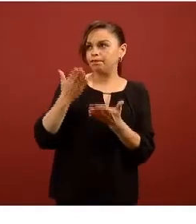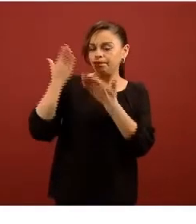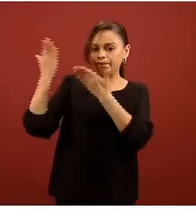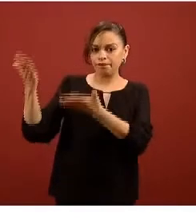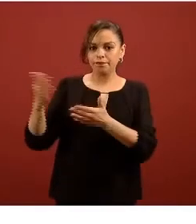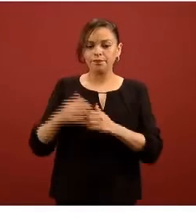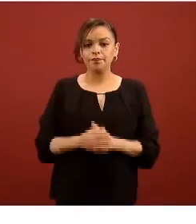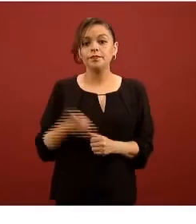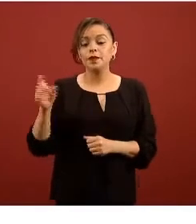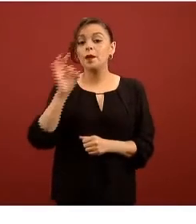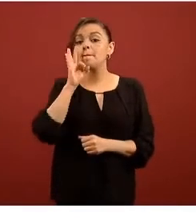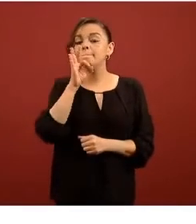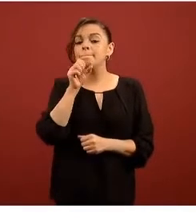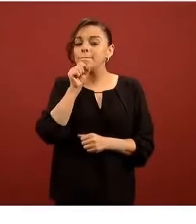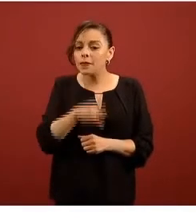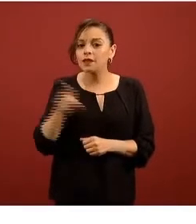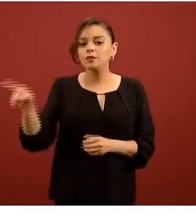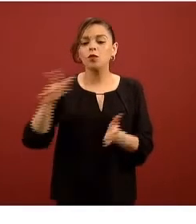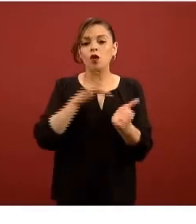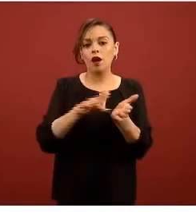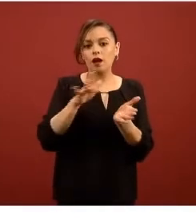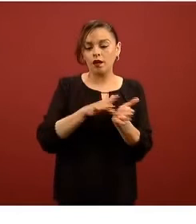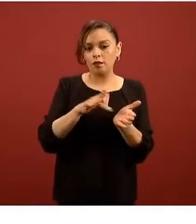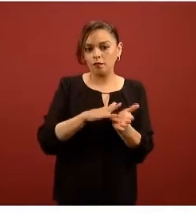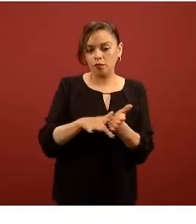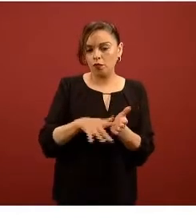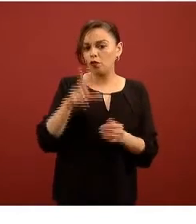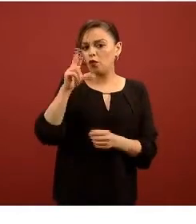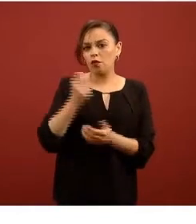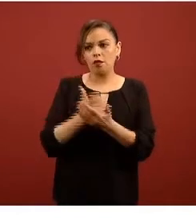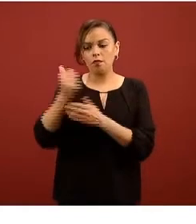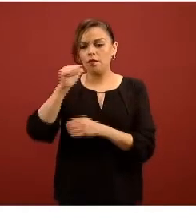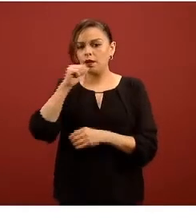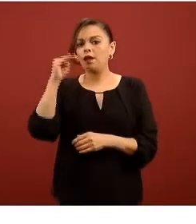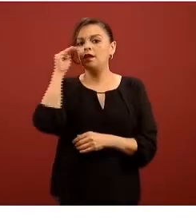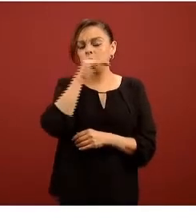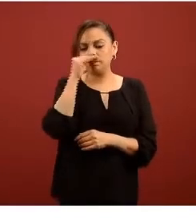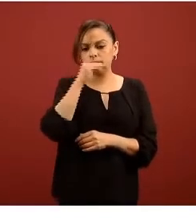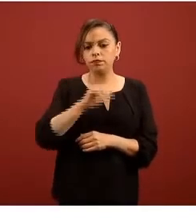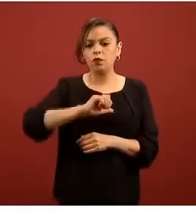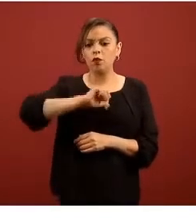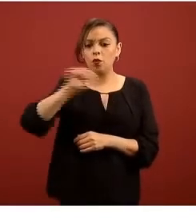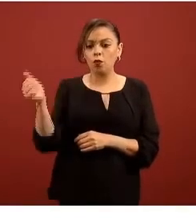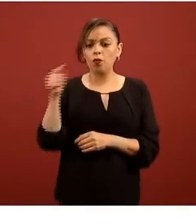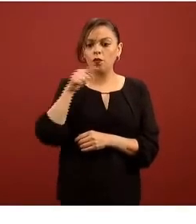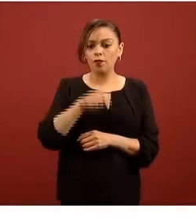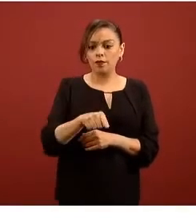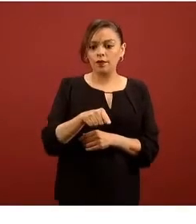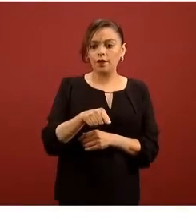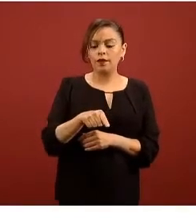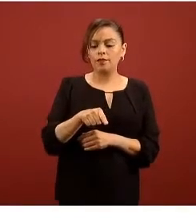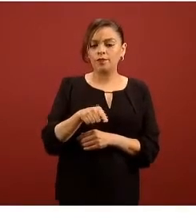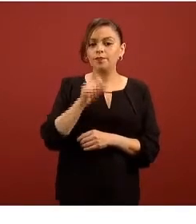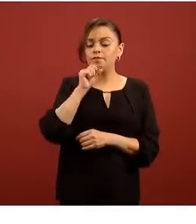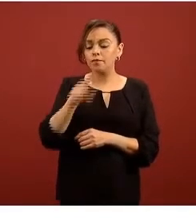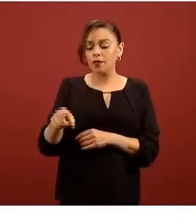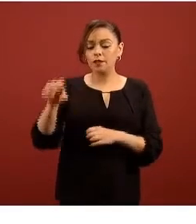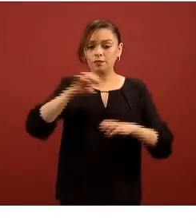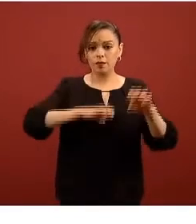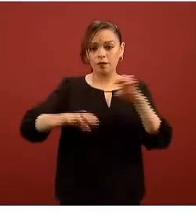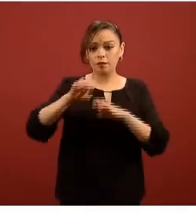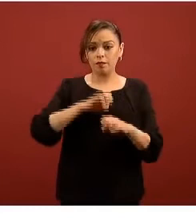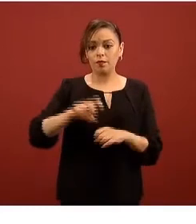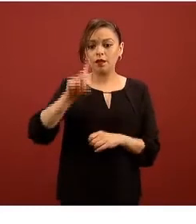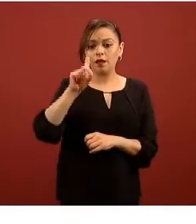fines de lucro con esta empresa Zodiec y la propia empresa DIDETEC le dará seguimiento a la